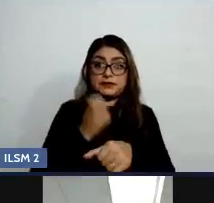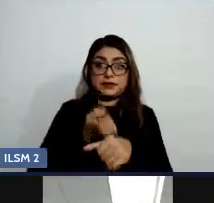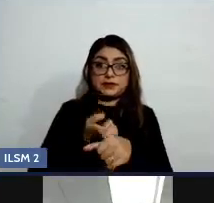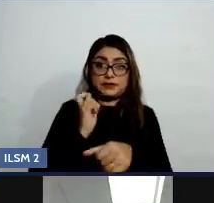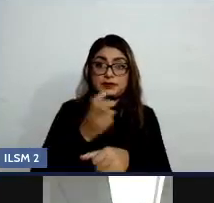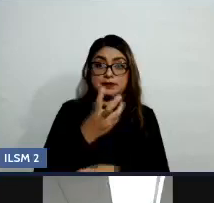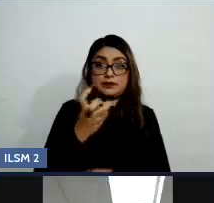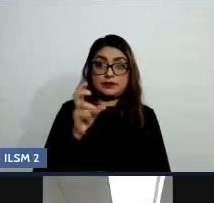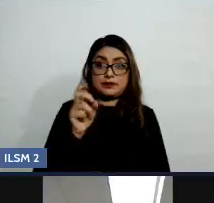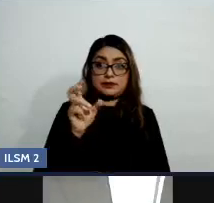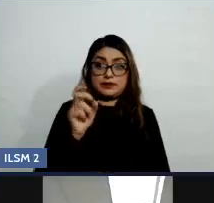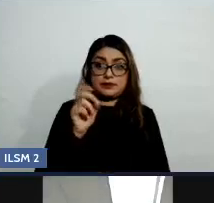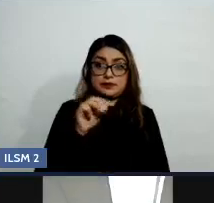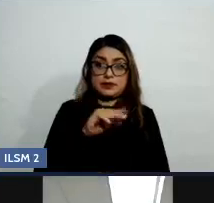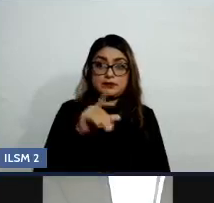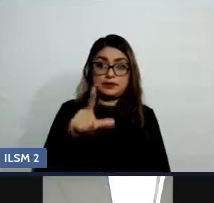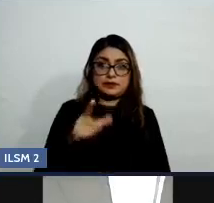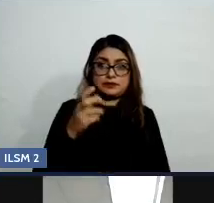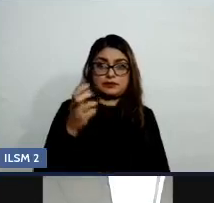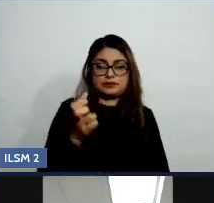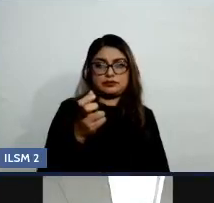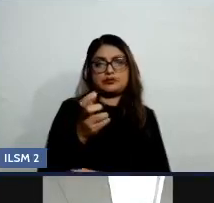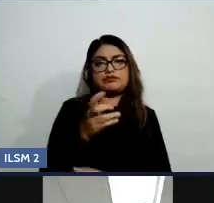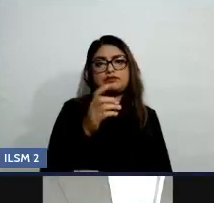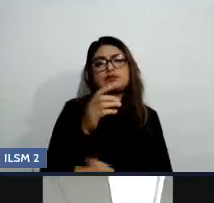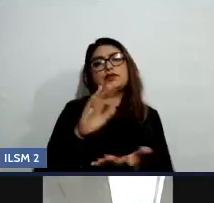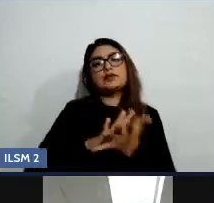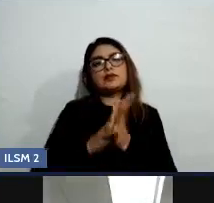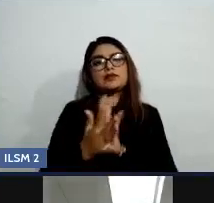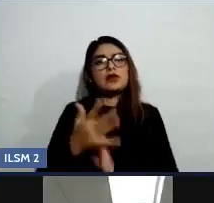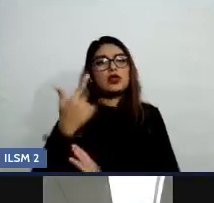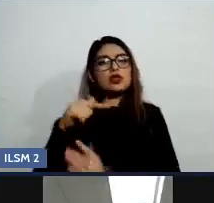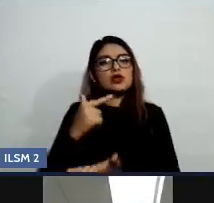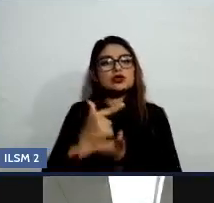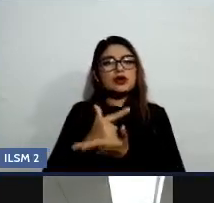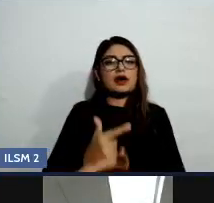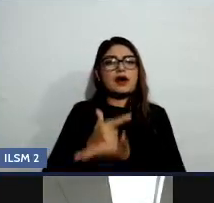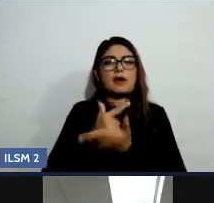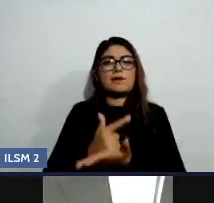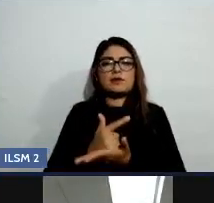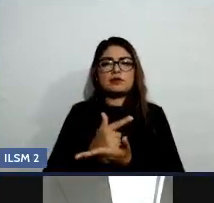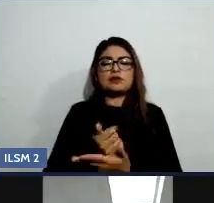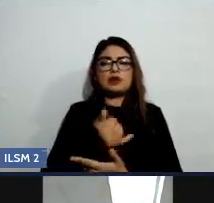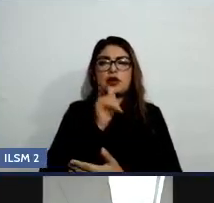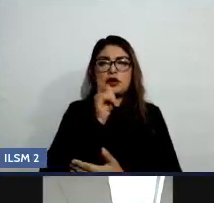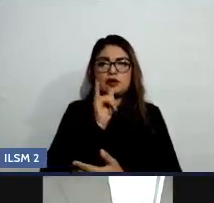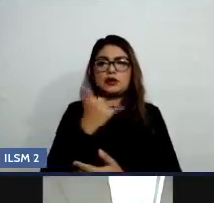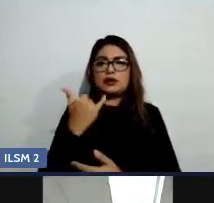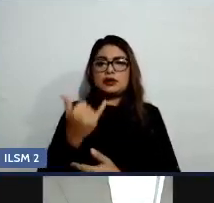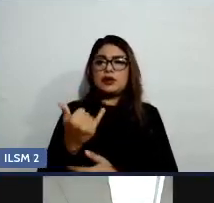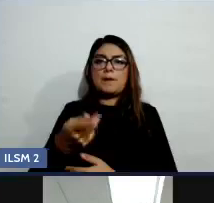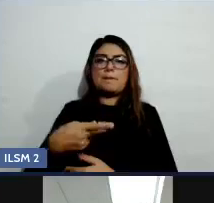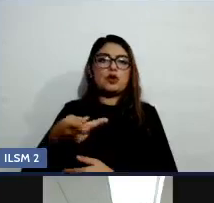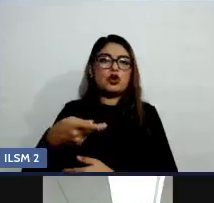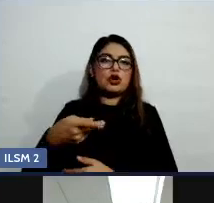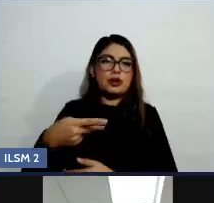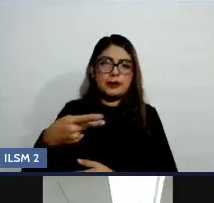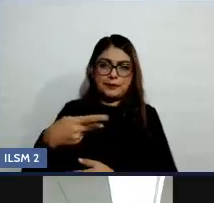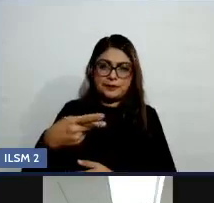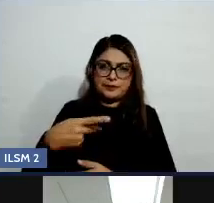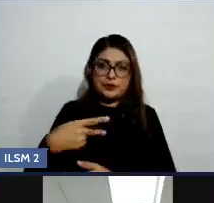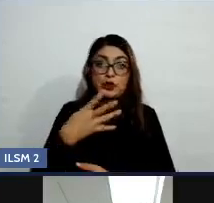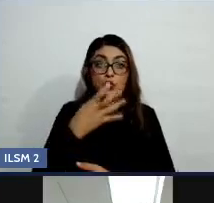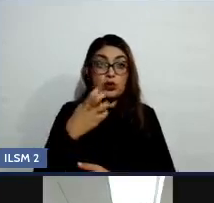estándar. Y un jarro de pulque de 400 mililitros equivale a un trago